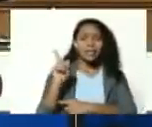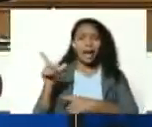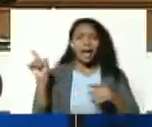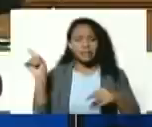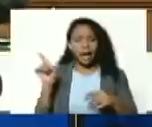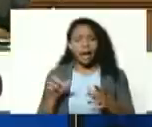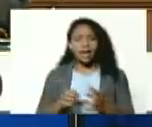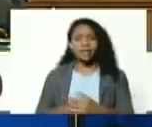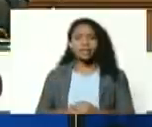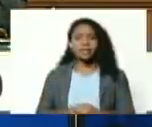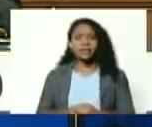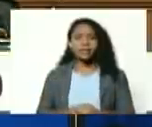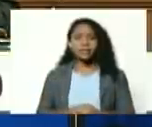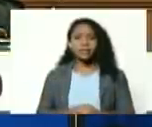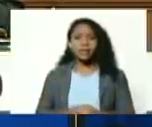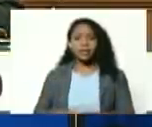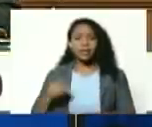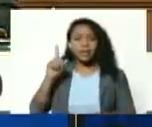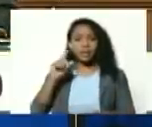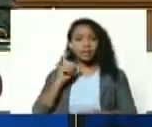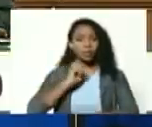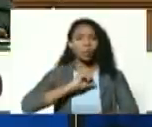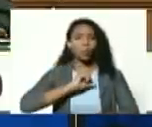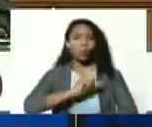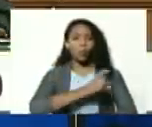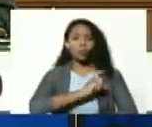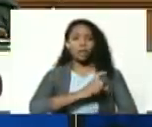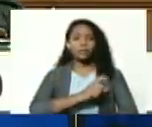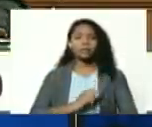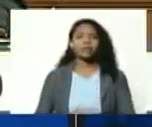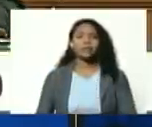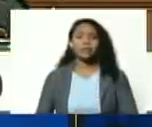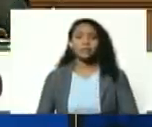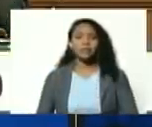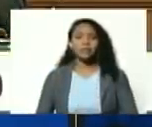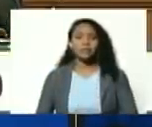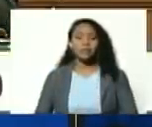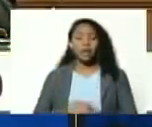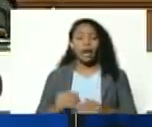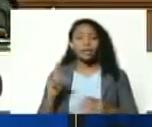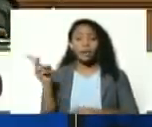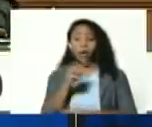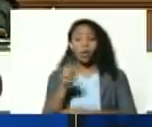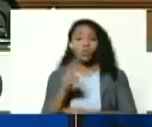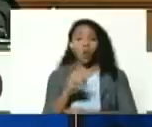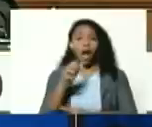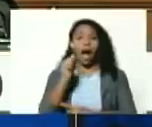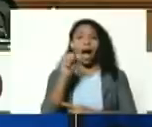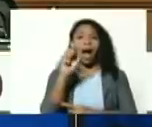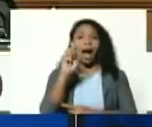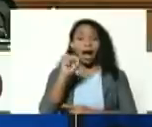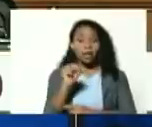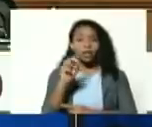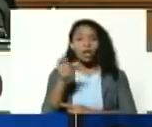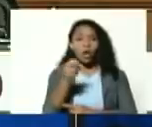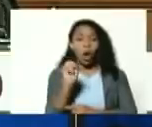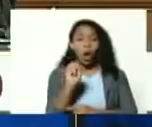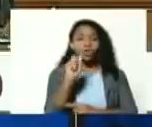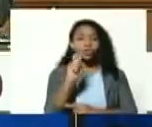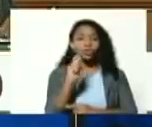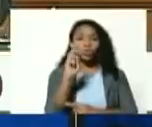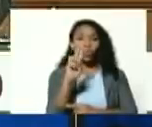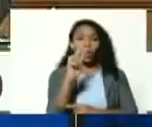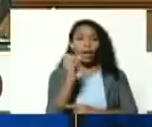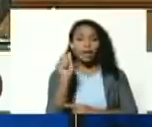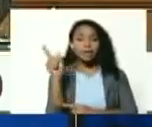y en Cúcuta entre Angosturas y Cúcuta se